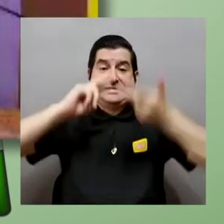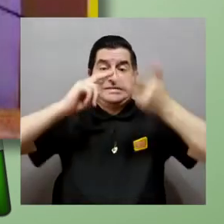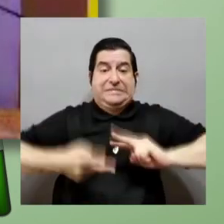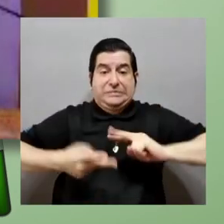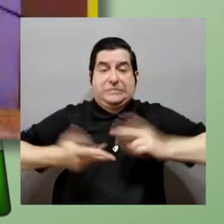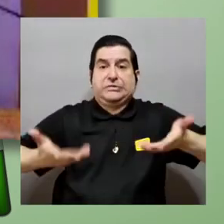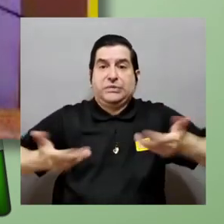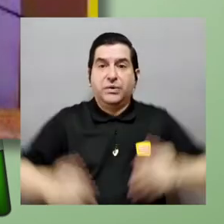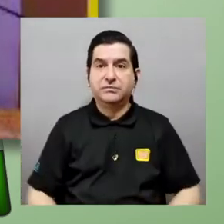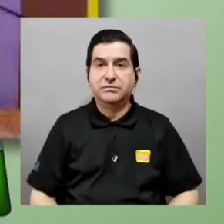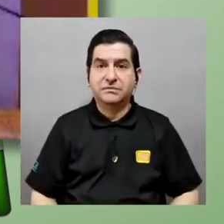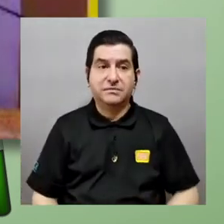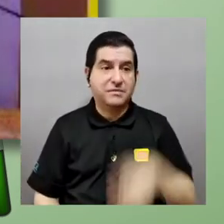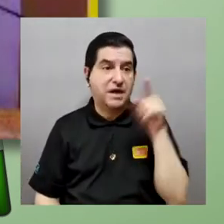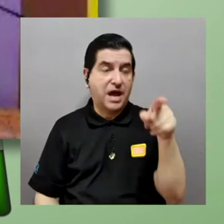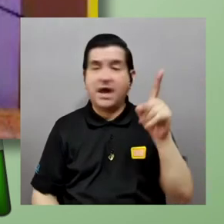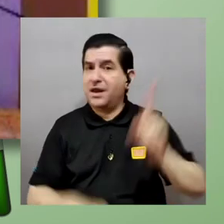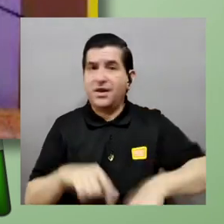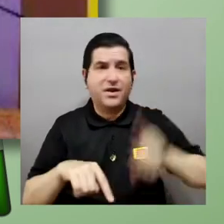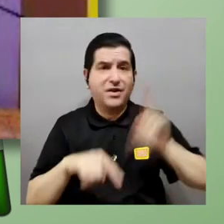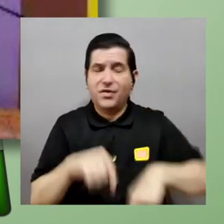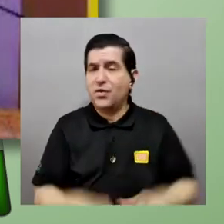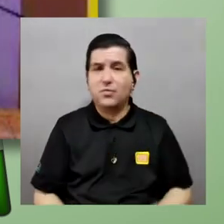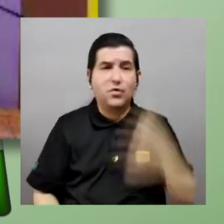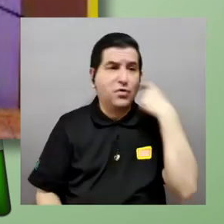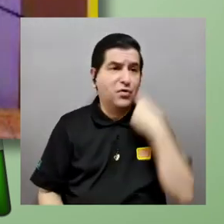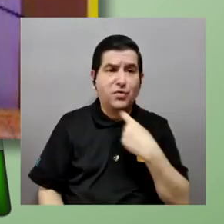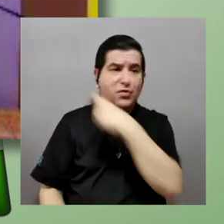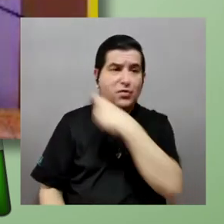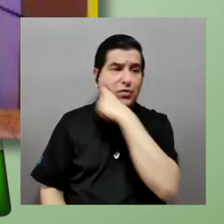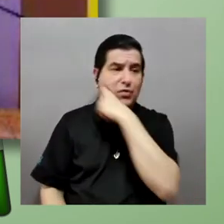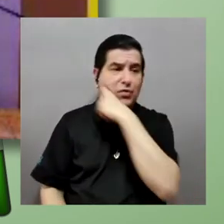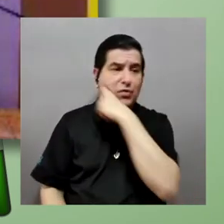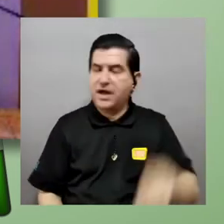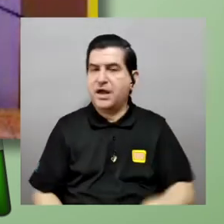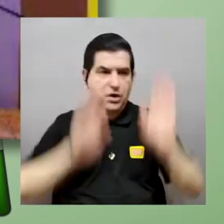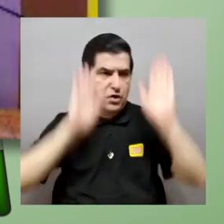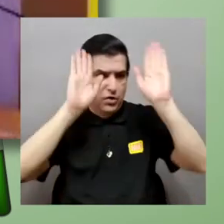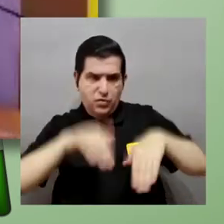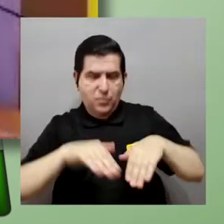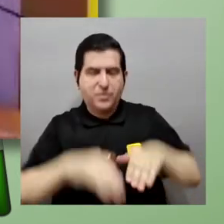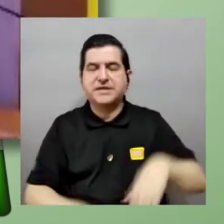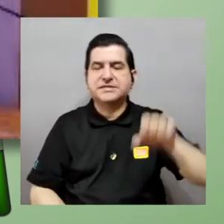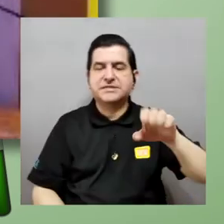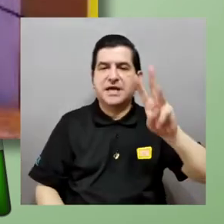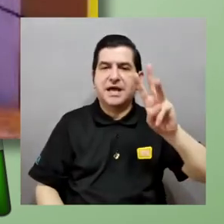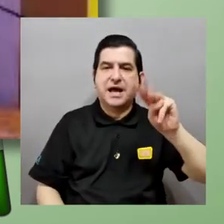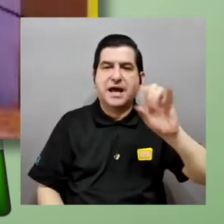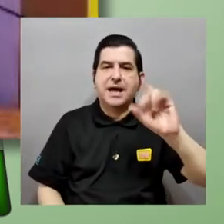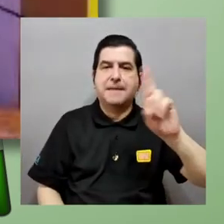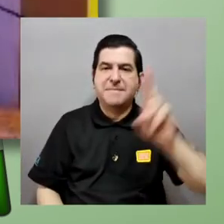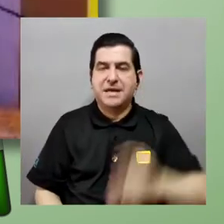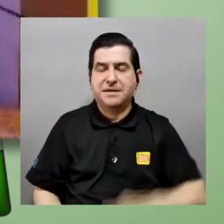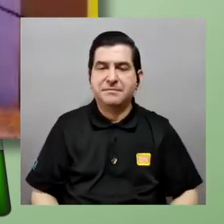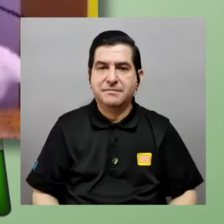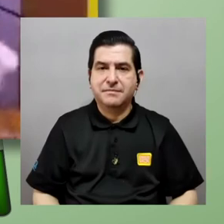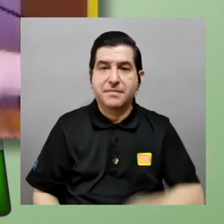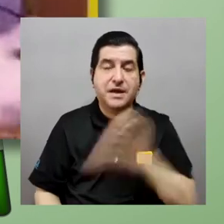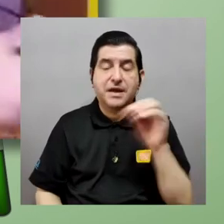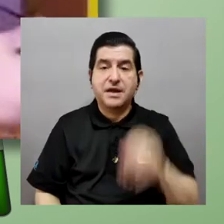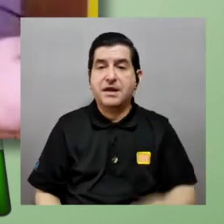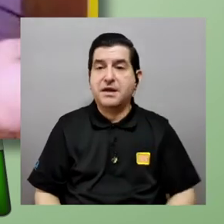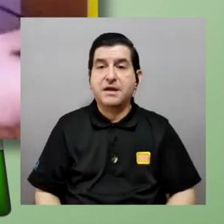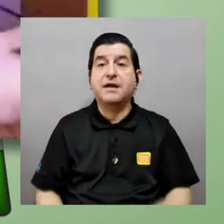contradicción donde él no podía afeitarse porque desobedecía al emir y